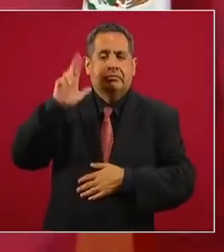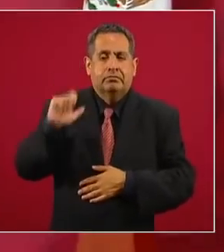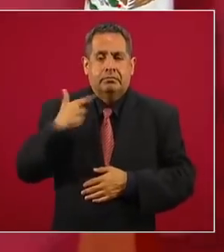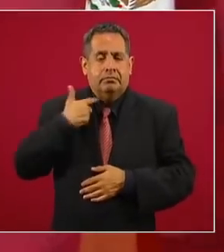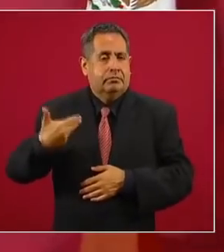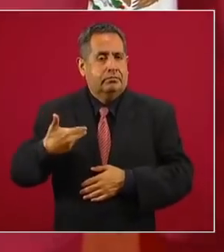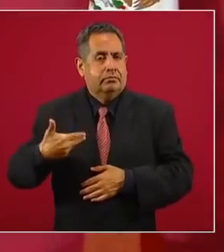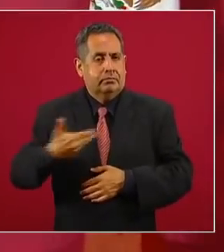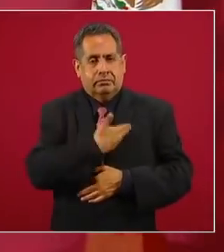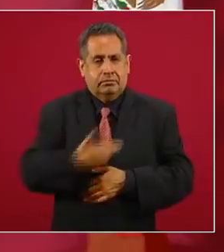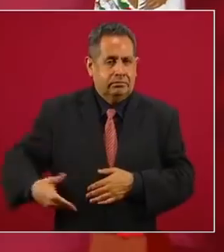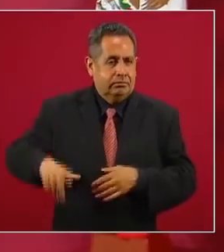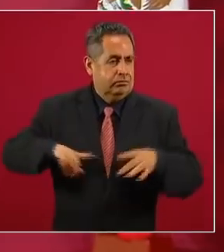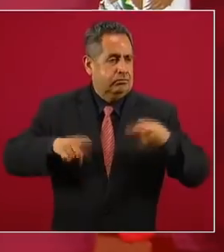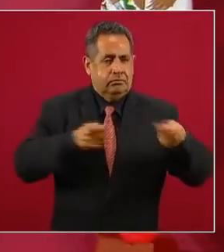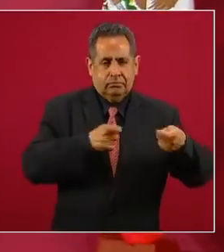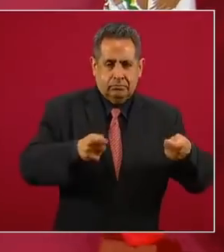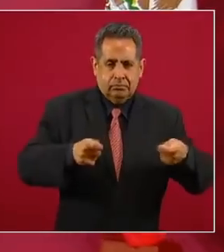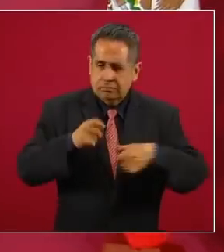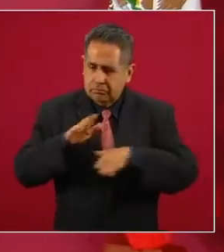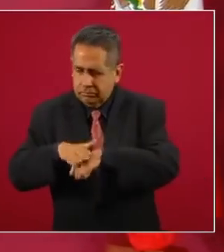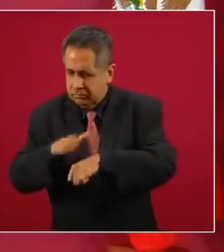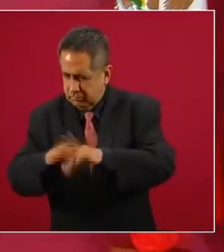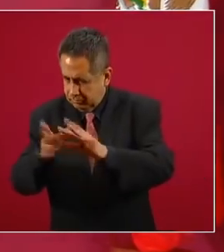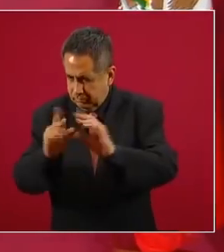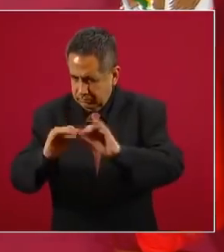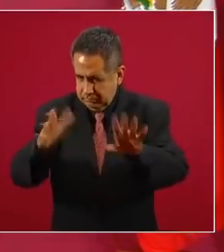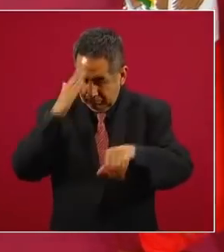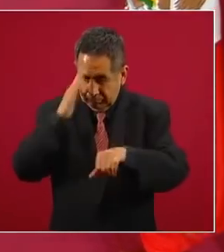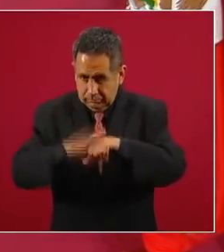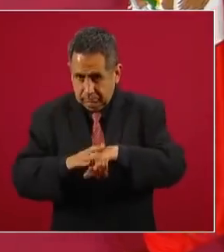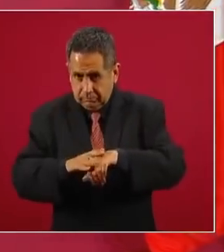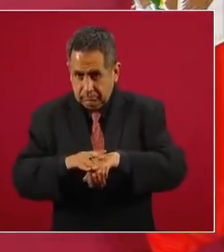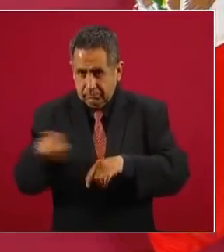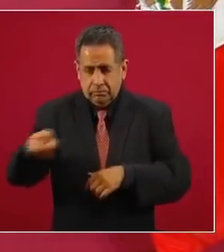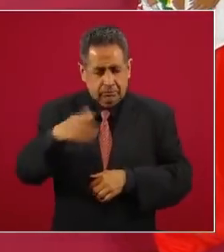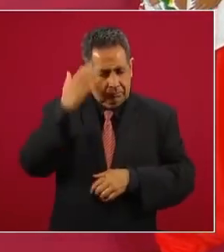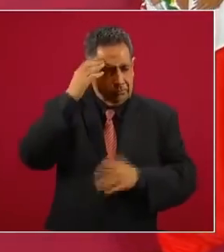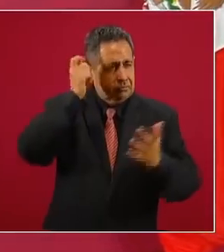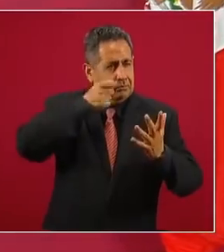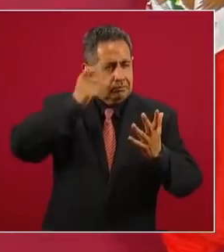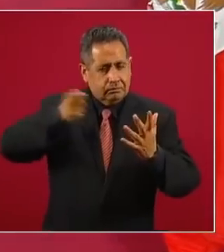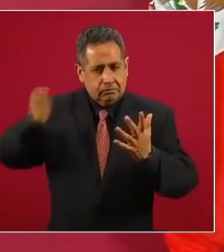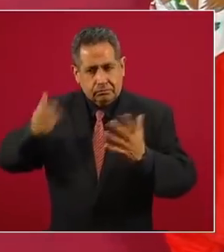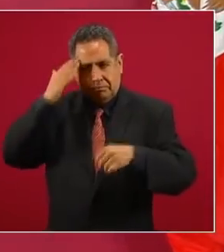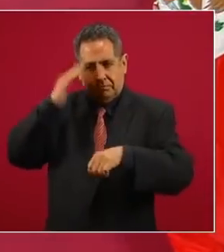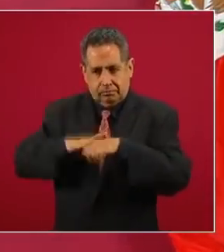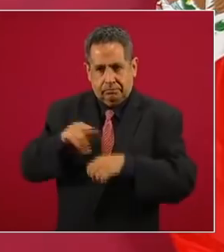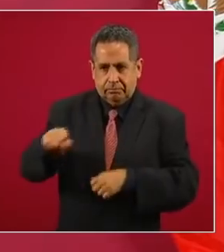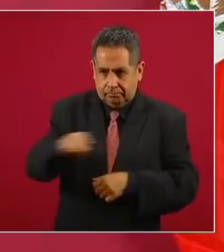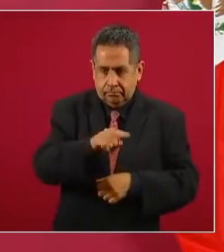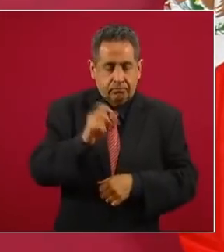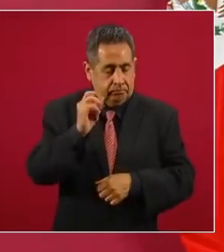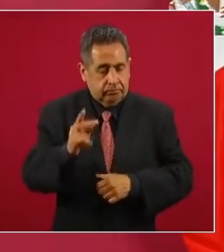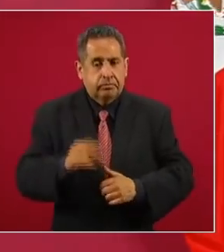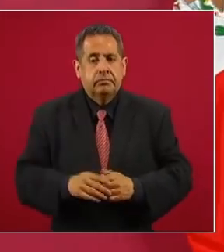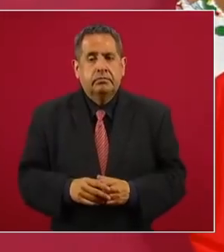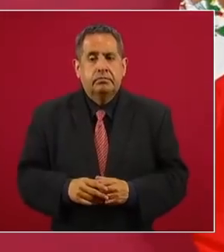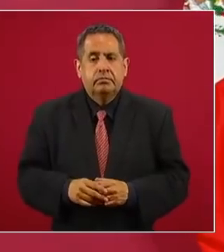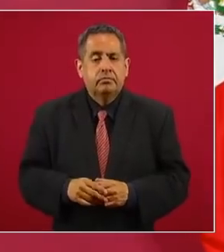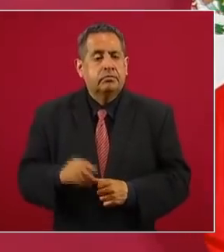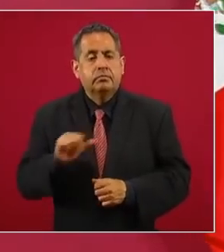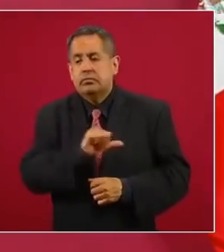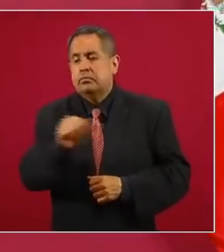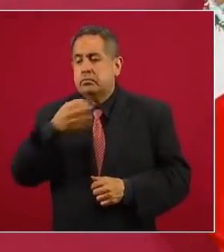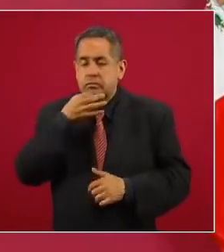para que se tengan todos los elementos. Y digo para los